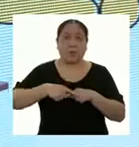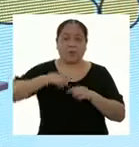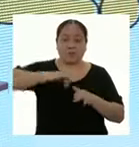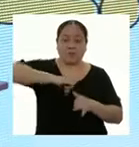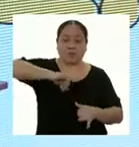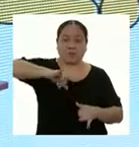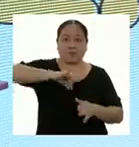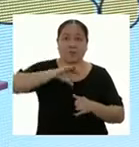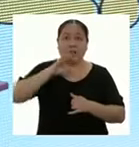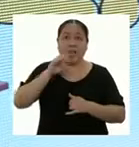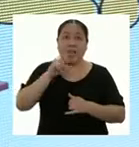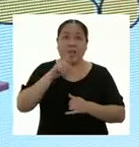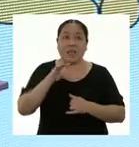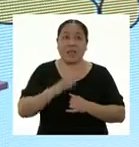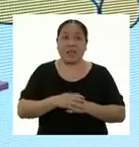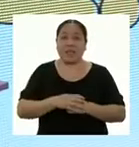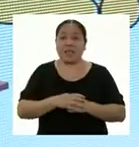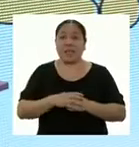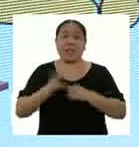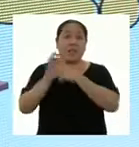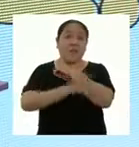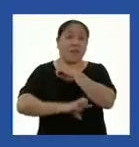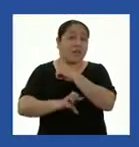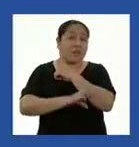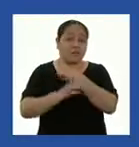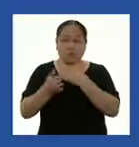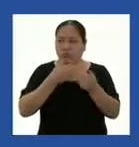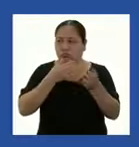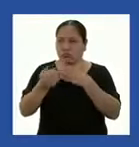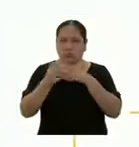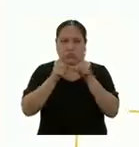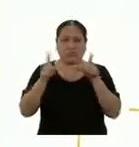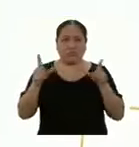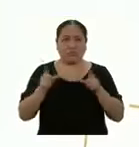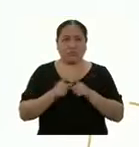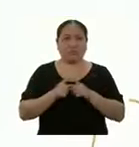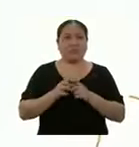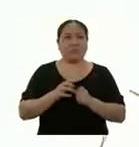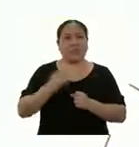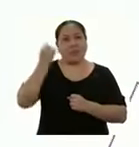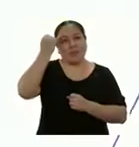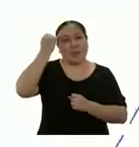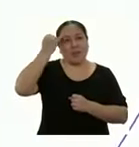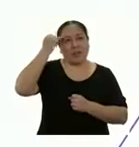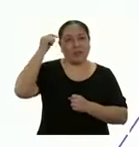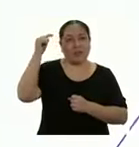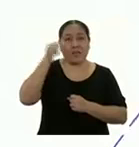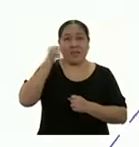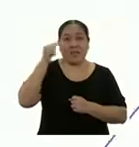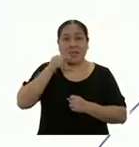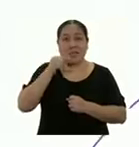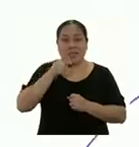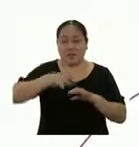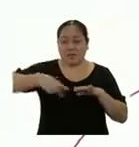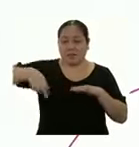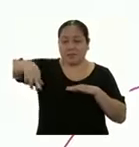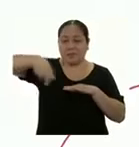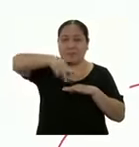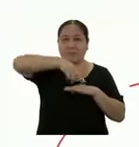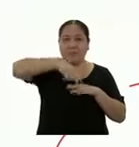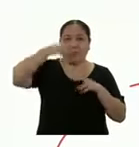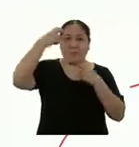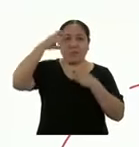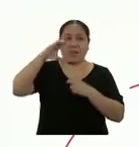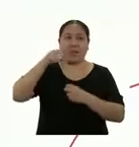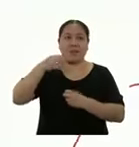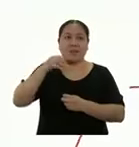de nuestra ciudad, del país y hasta de cualquier parte del mundo. Imaginemos que este es el parque donde pasea Chasqui. Si